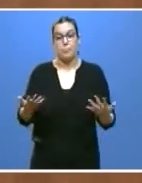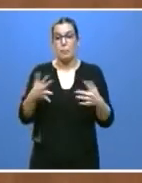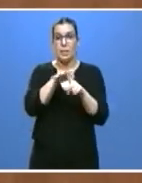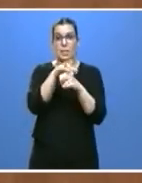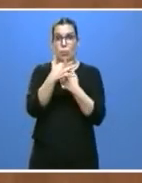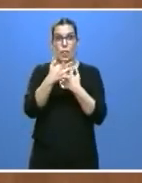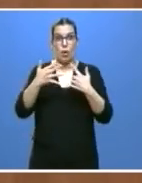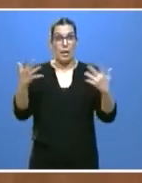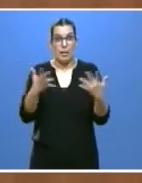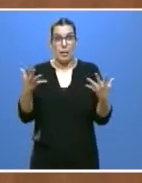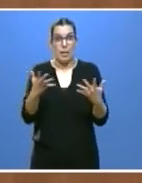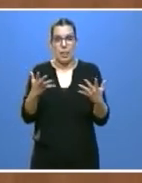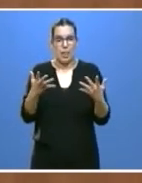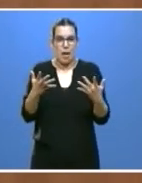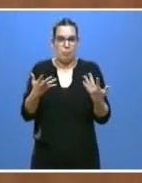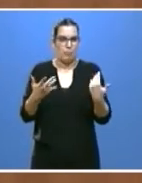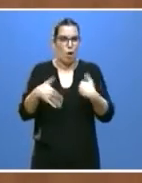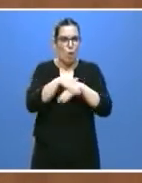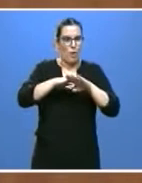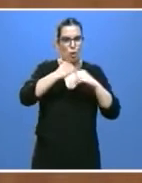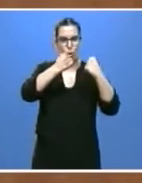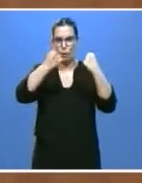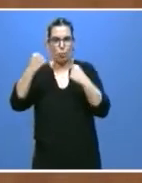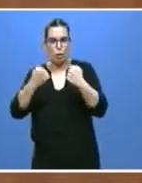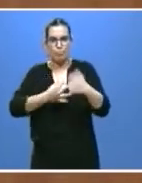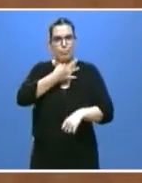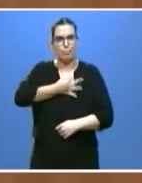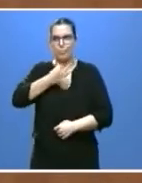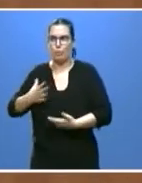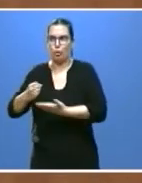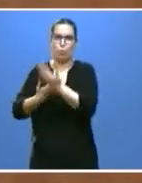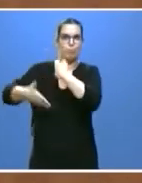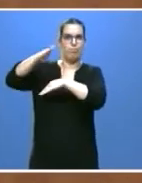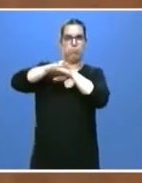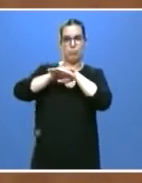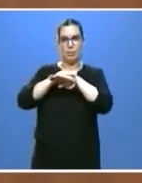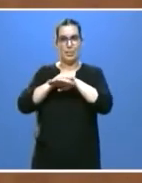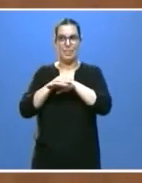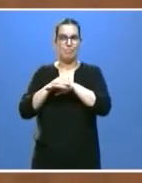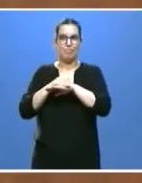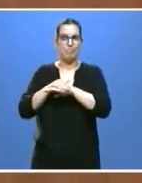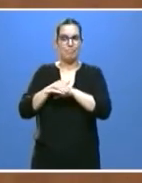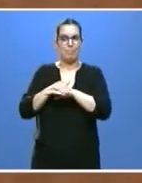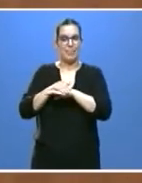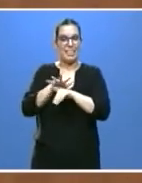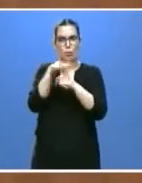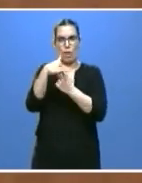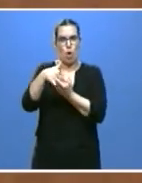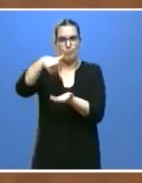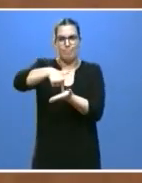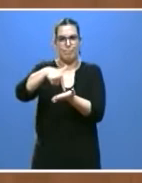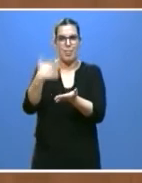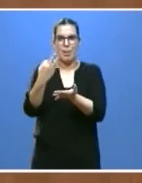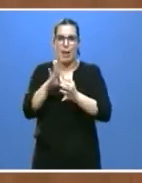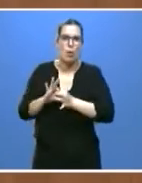emergencia que supera a gobiernos, instituciones y que reclama una actuación conjunta de todas las fuerzas políticas y